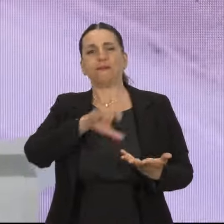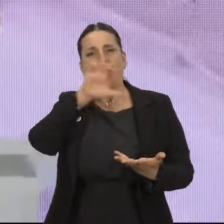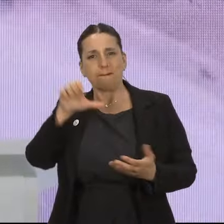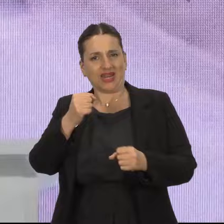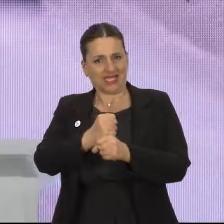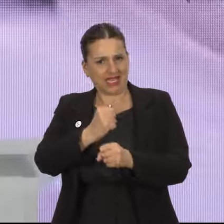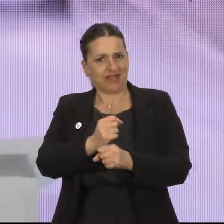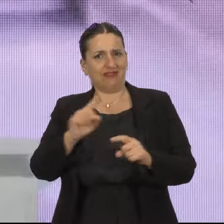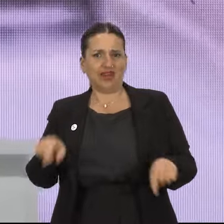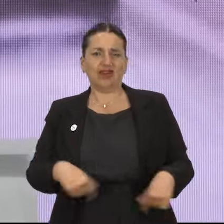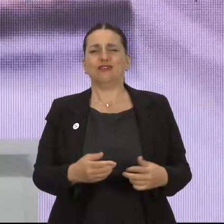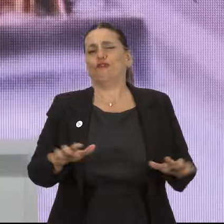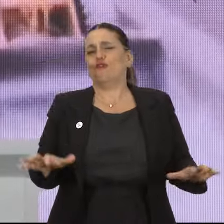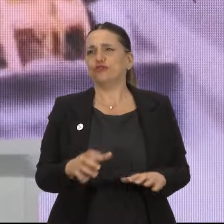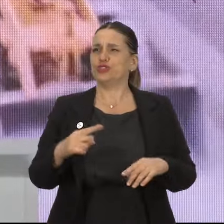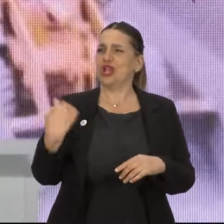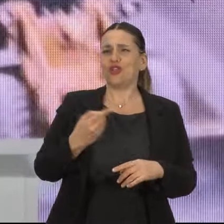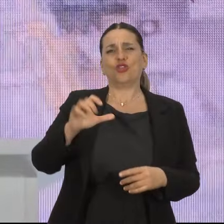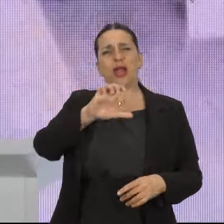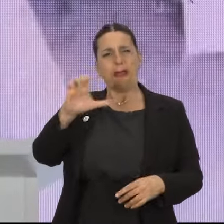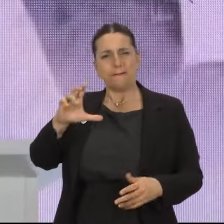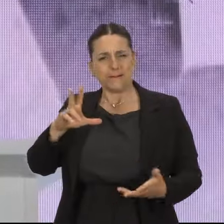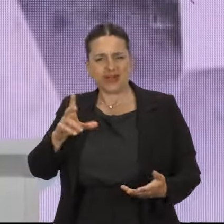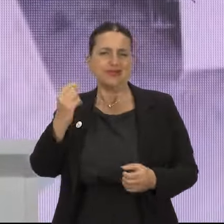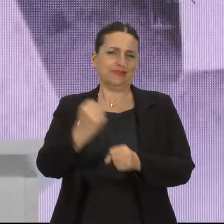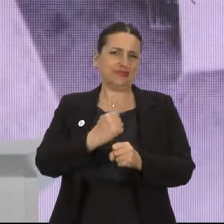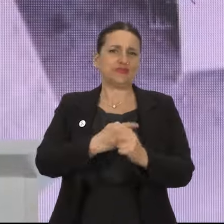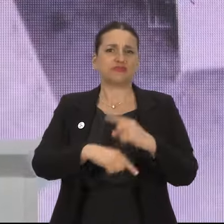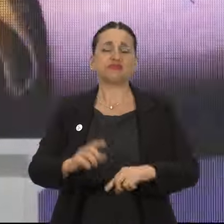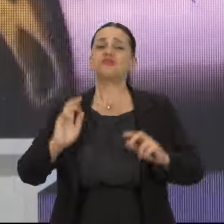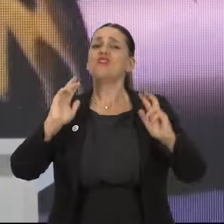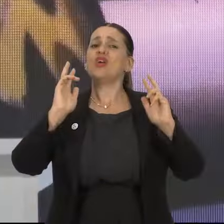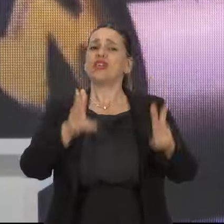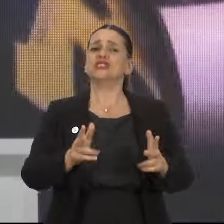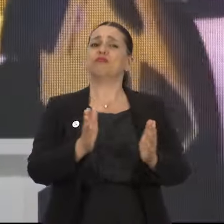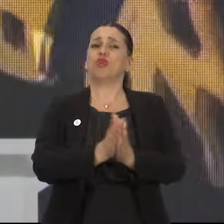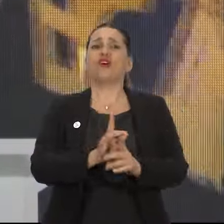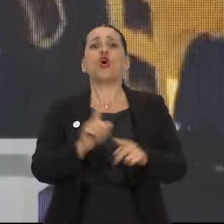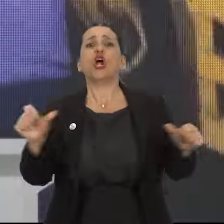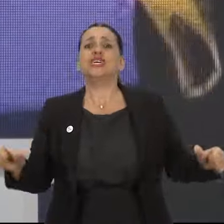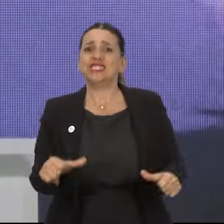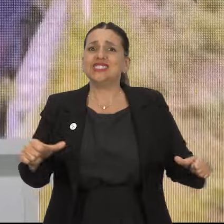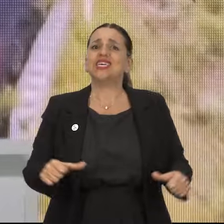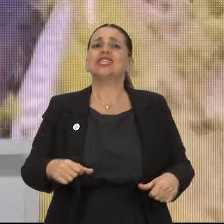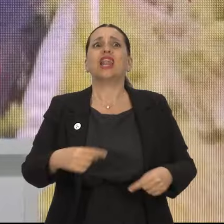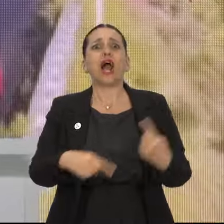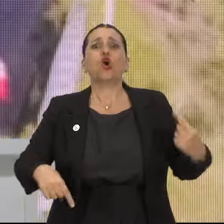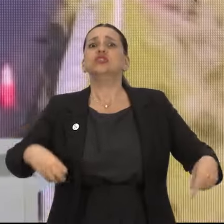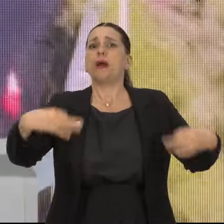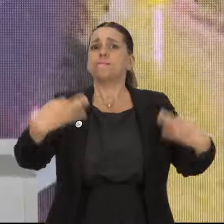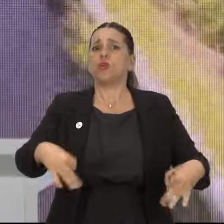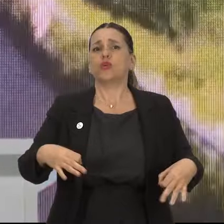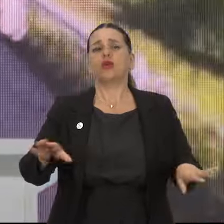a las empresas que han trabajado, a los funcionarios de las empresas que han trabajado, le puedo decir, no solo hiciste las